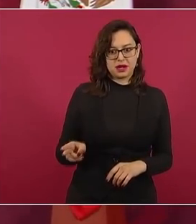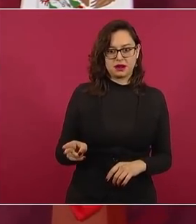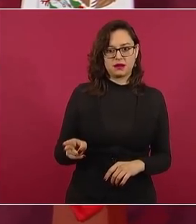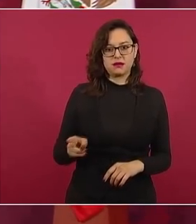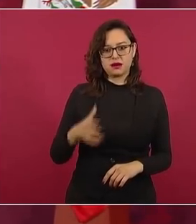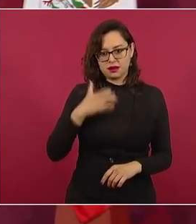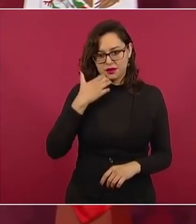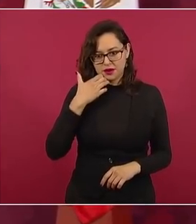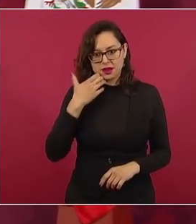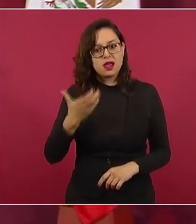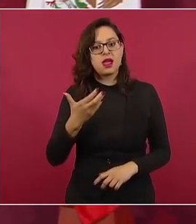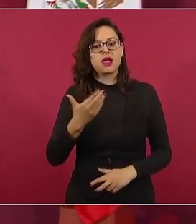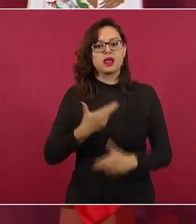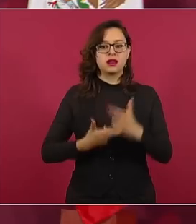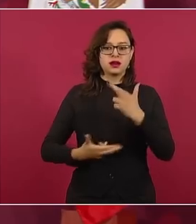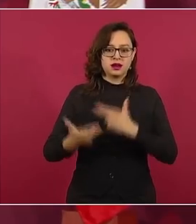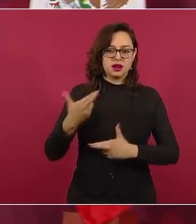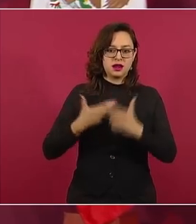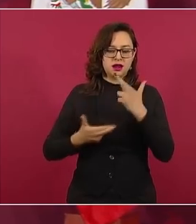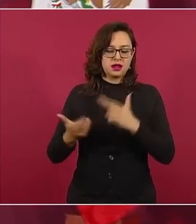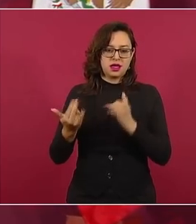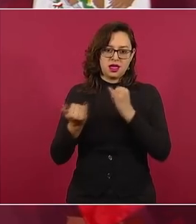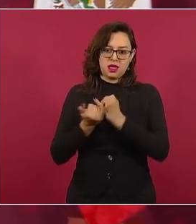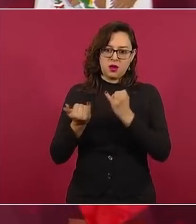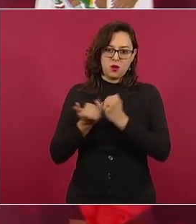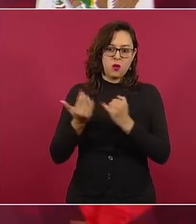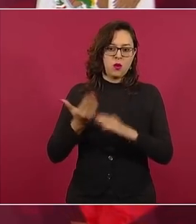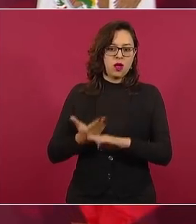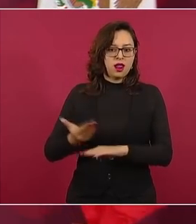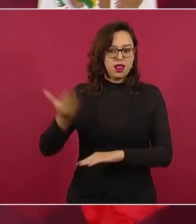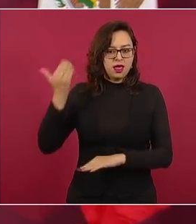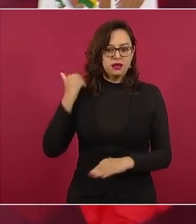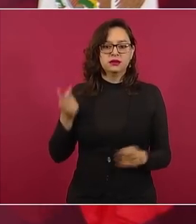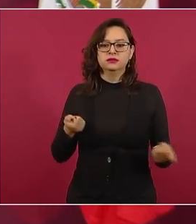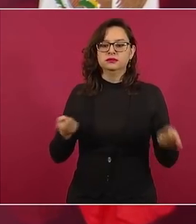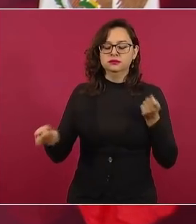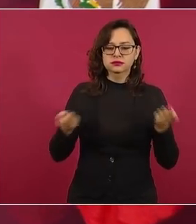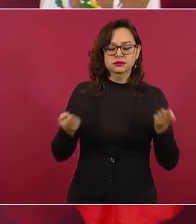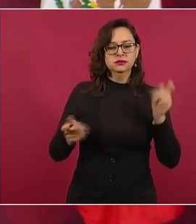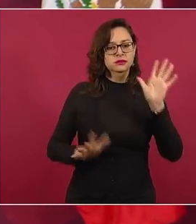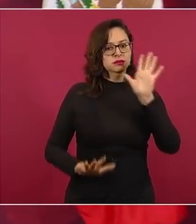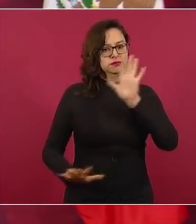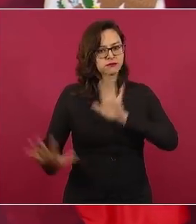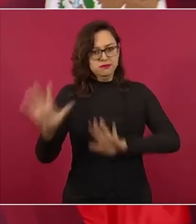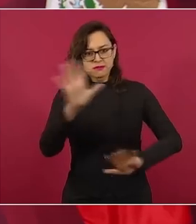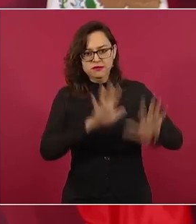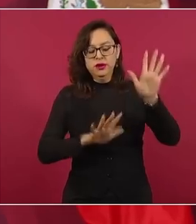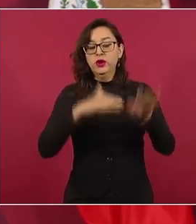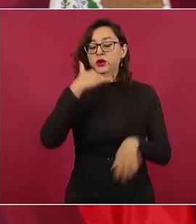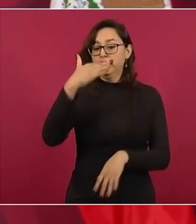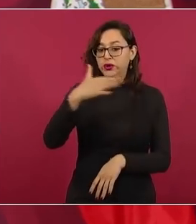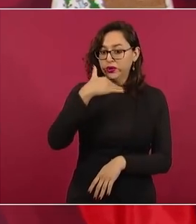métodos de control, de manipulación y de corrupción.